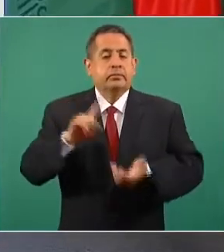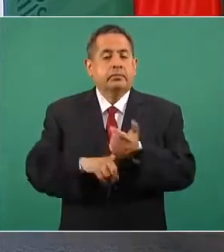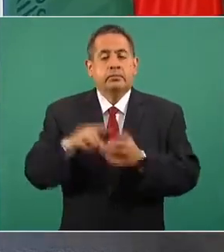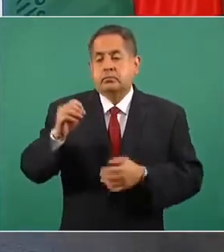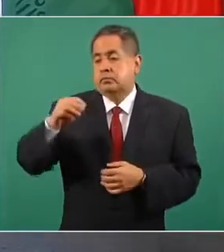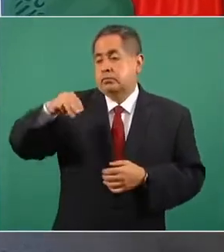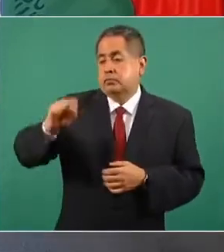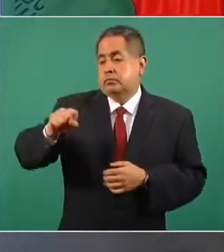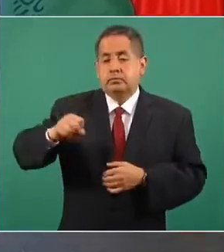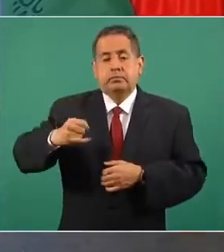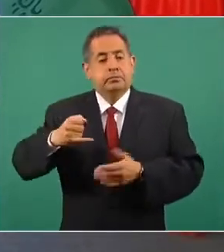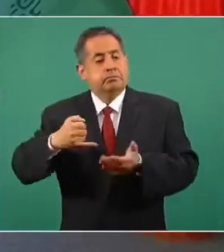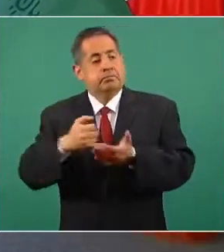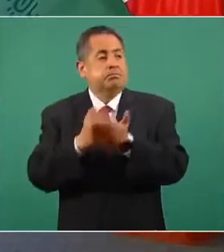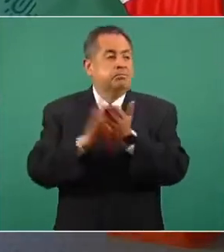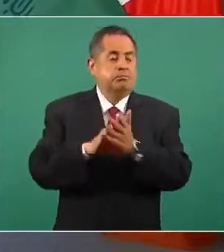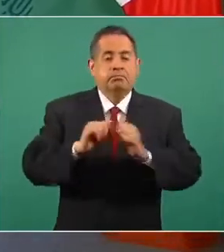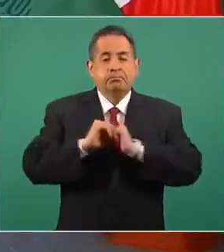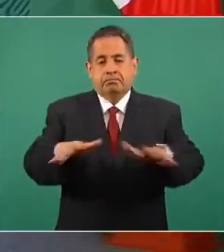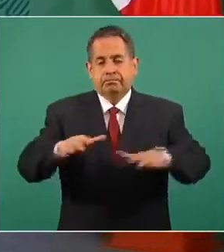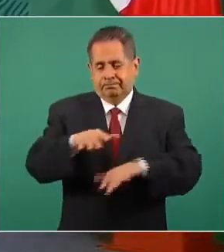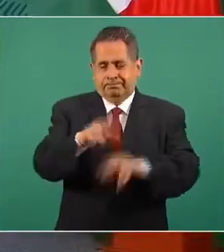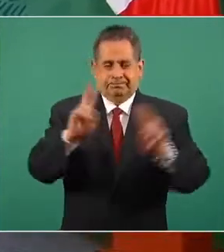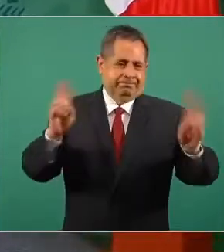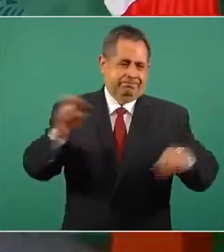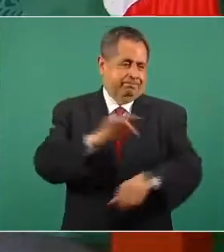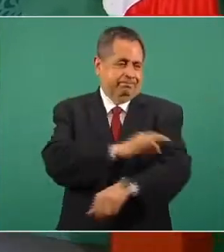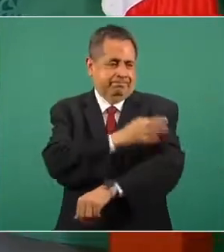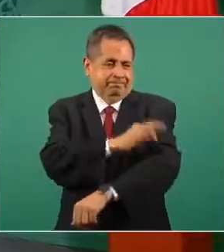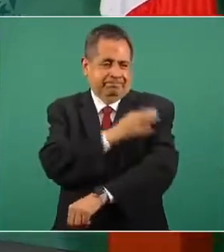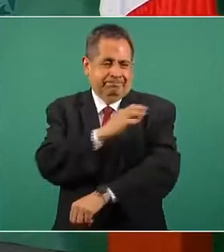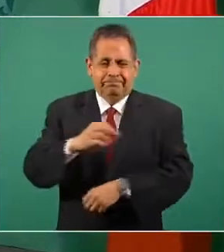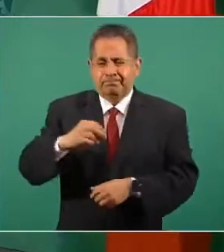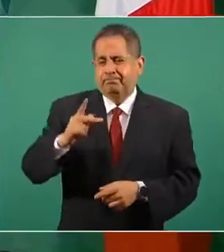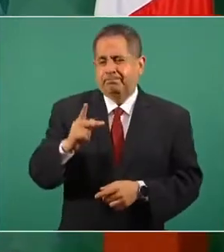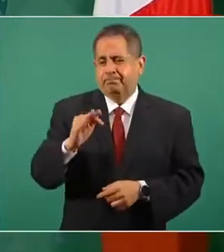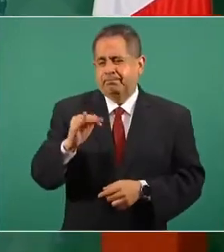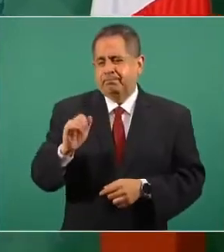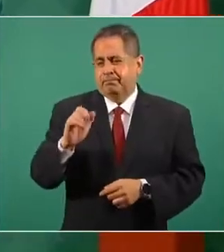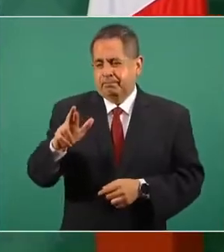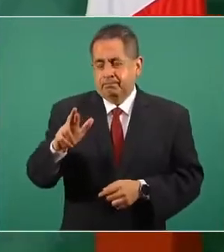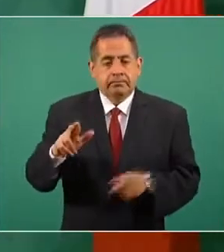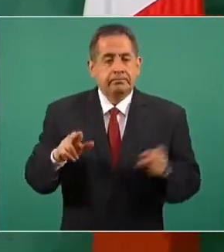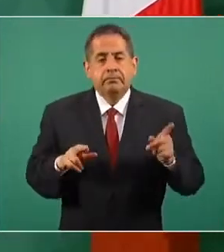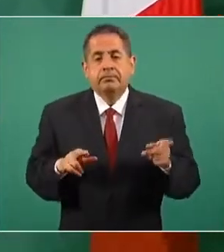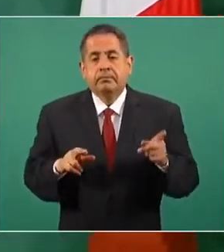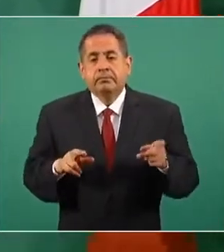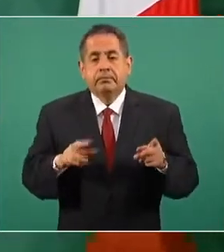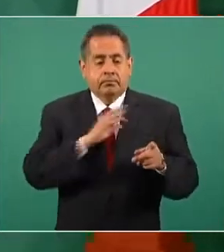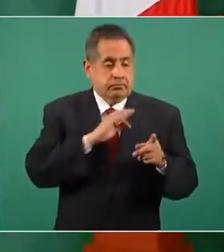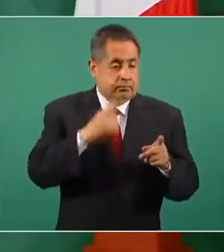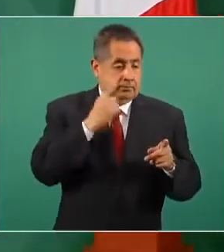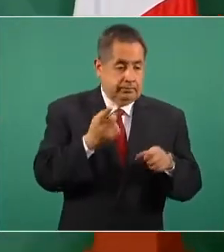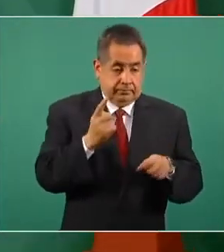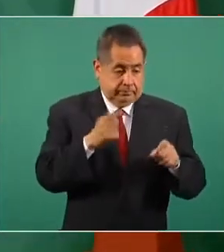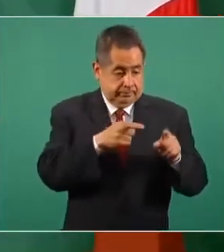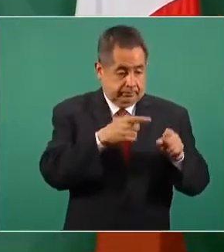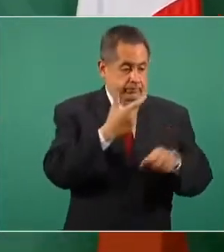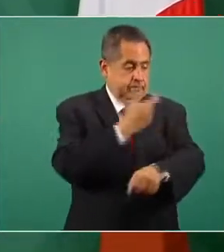de la Salud sobre esta vacuna, que establece la posibilidad de ampliar este